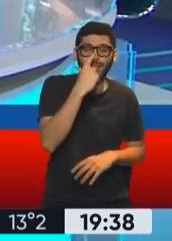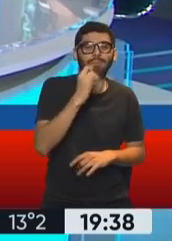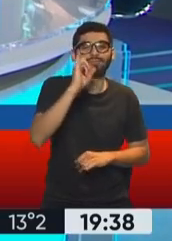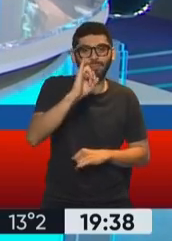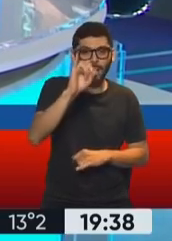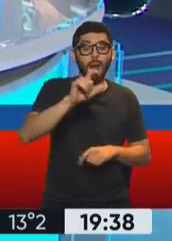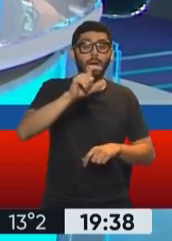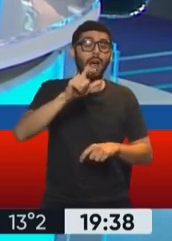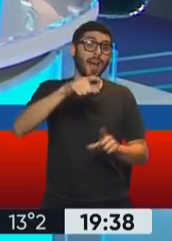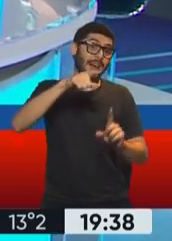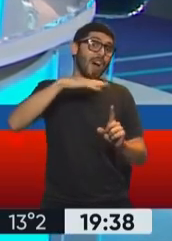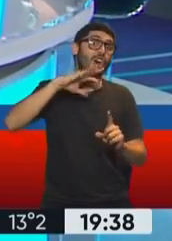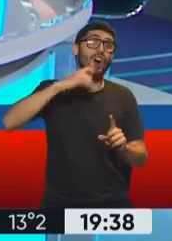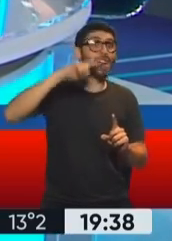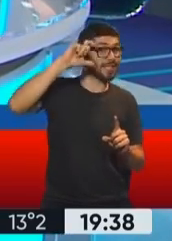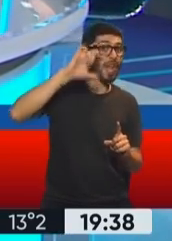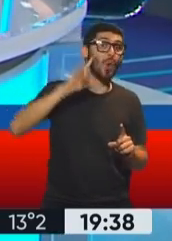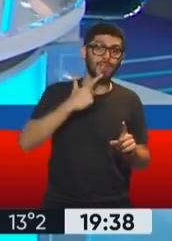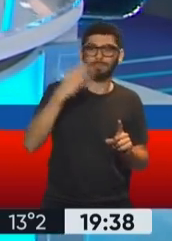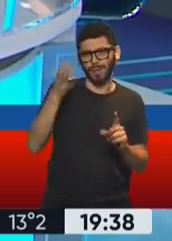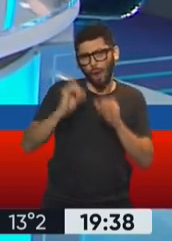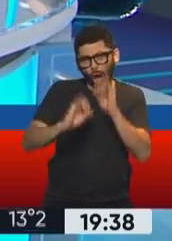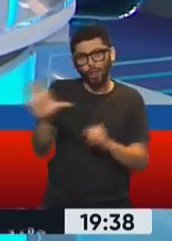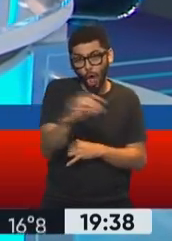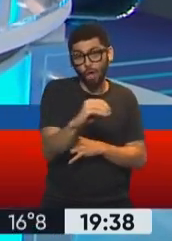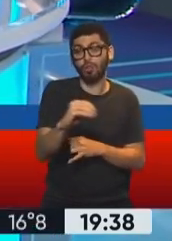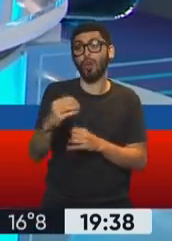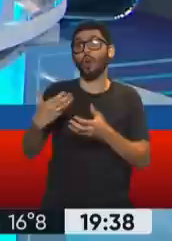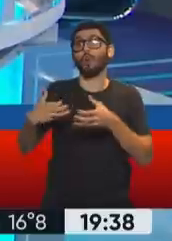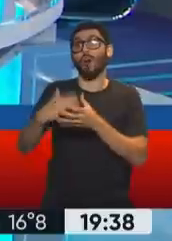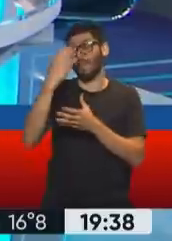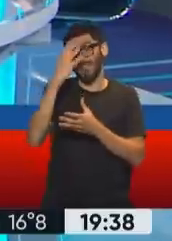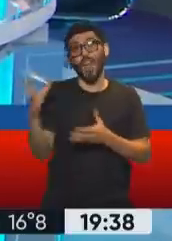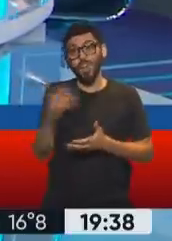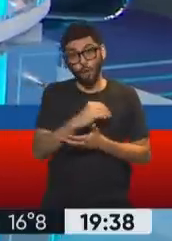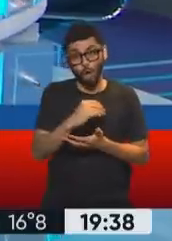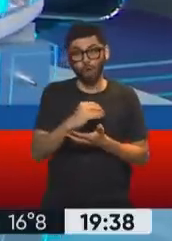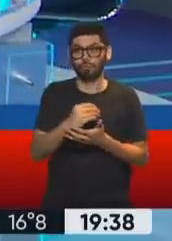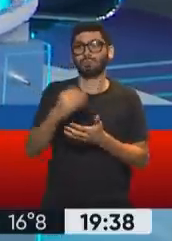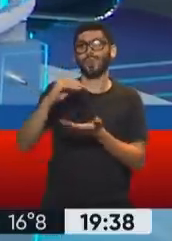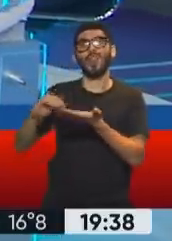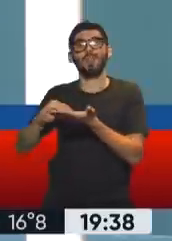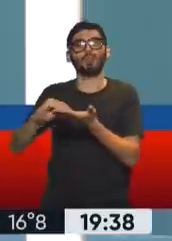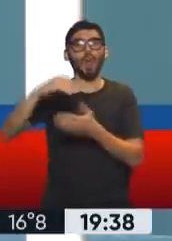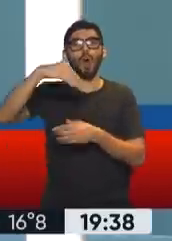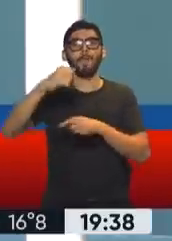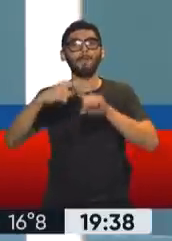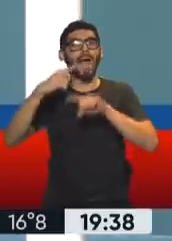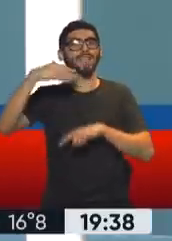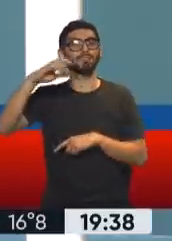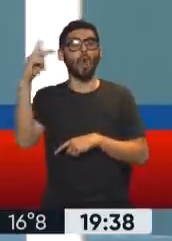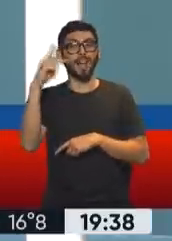José Luis y a todos que salió una ley del Congreso de la Nación impulsada por el Frente de Todos, por el diputado Máximo Kirchner, que logró que